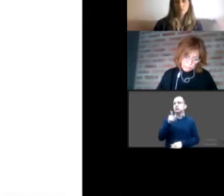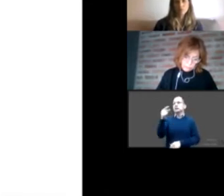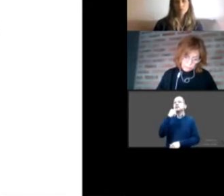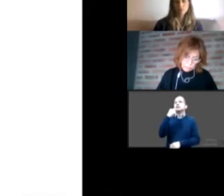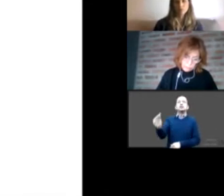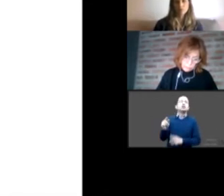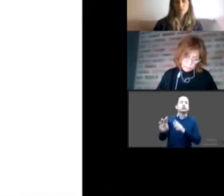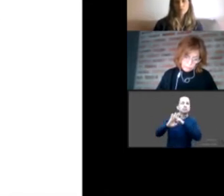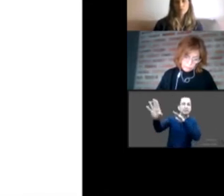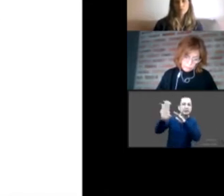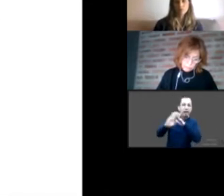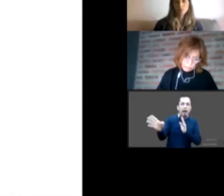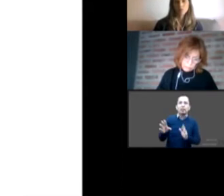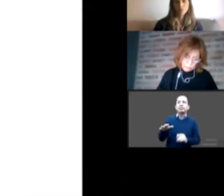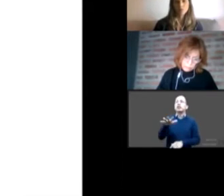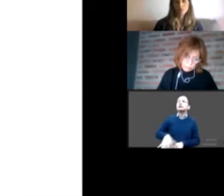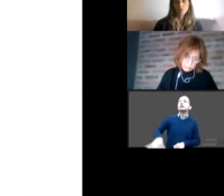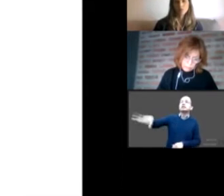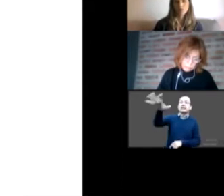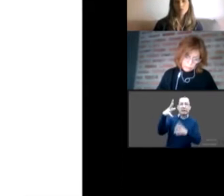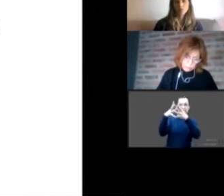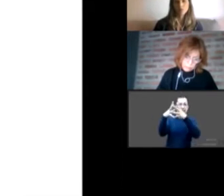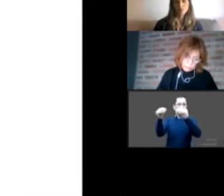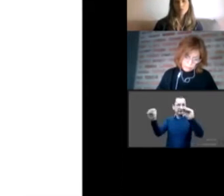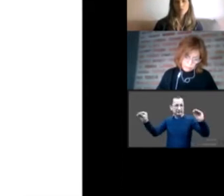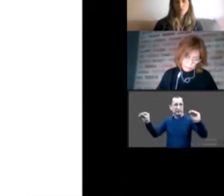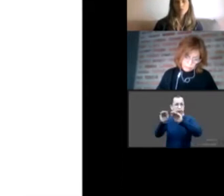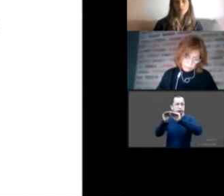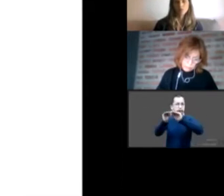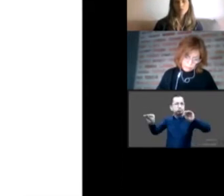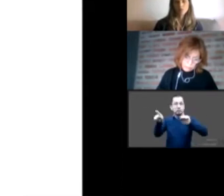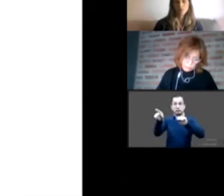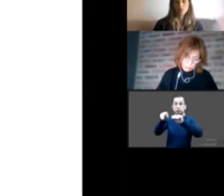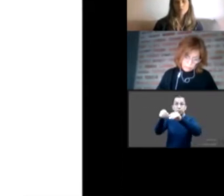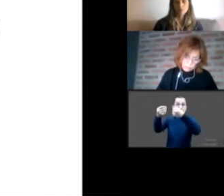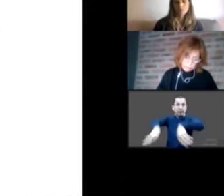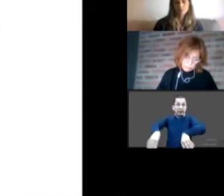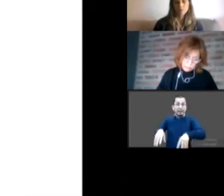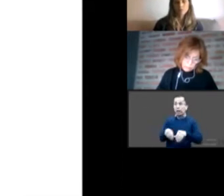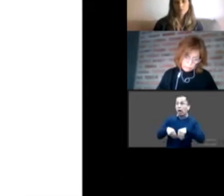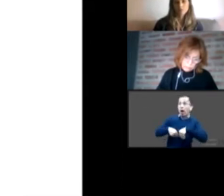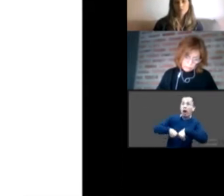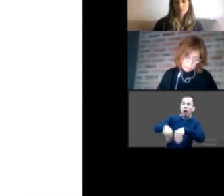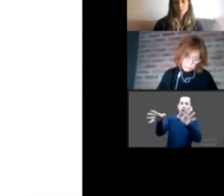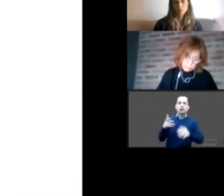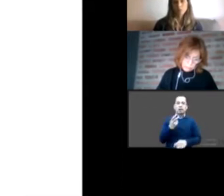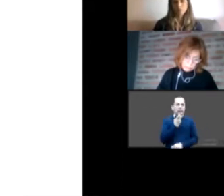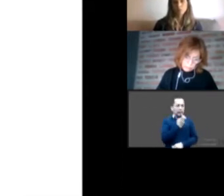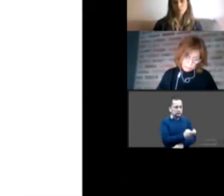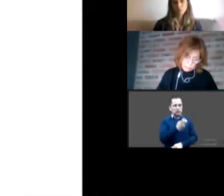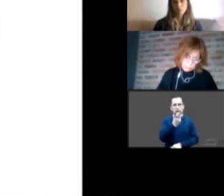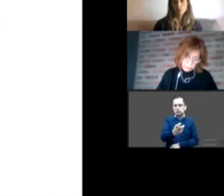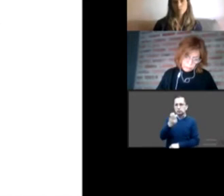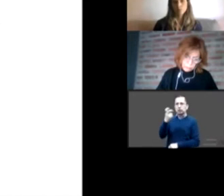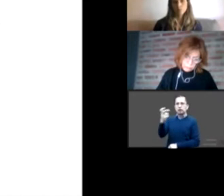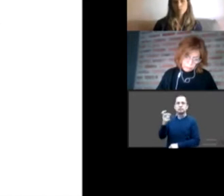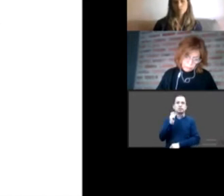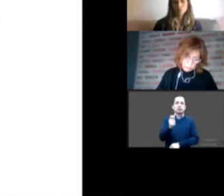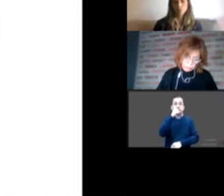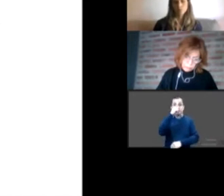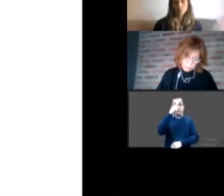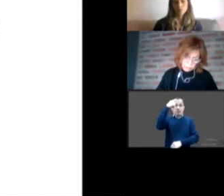no aplica necesariamente la situación de la cronología vital de su ciclo de vida